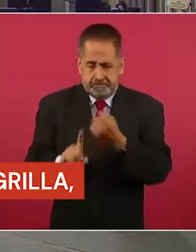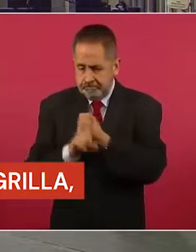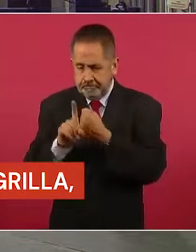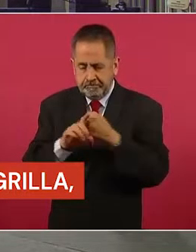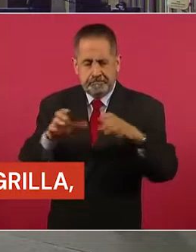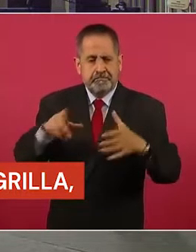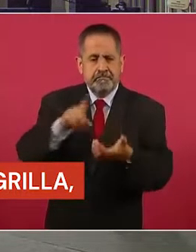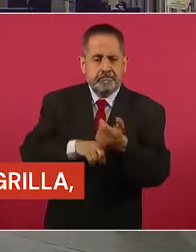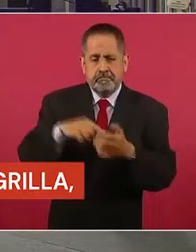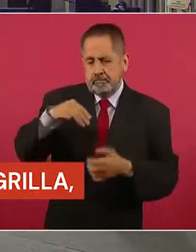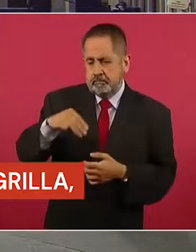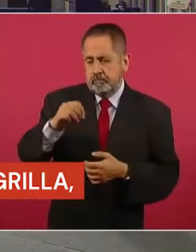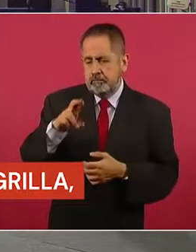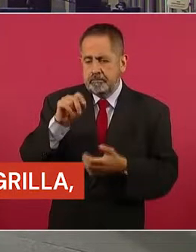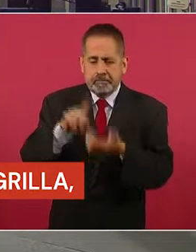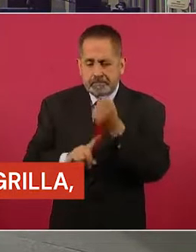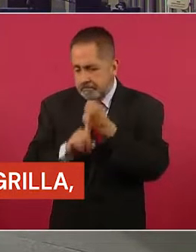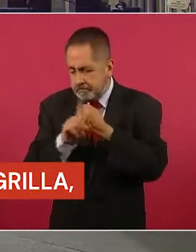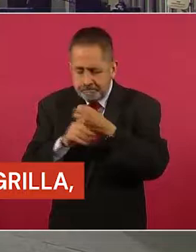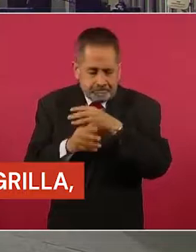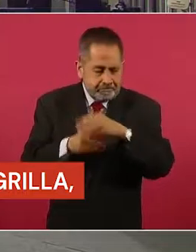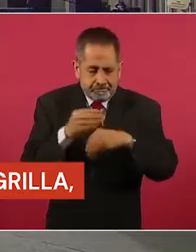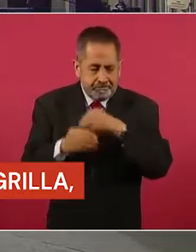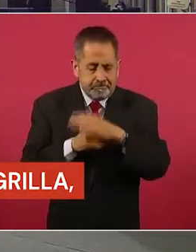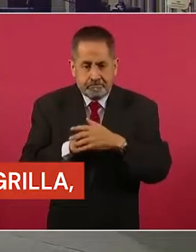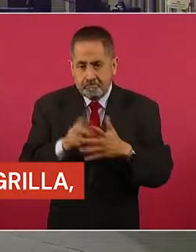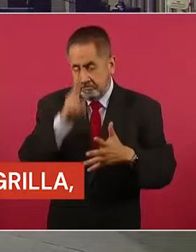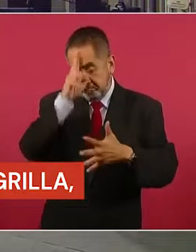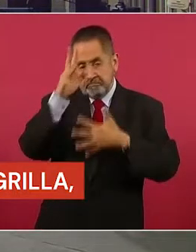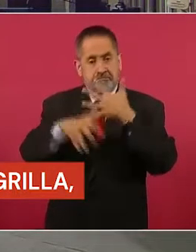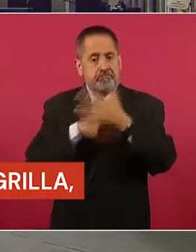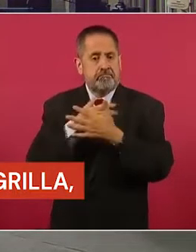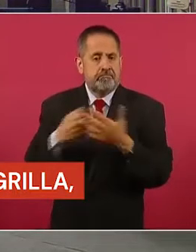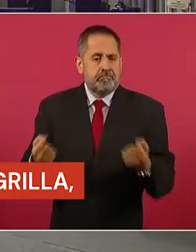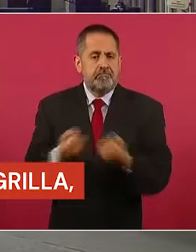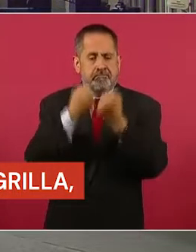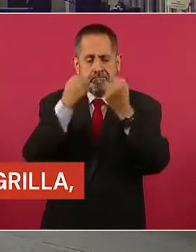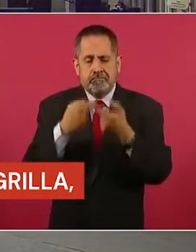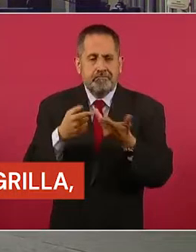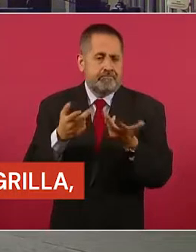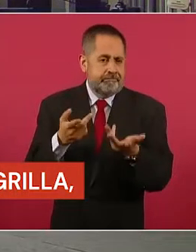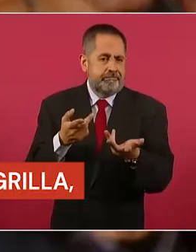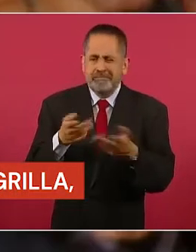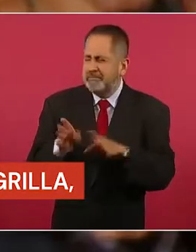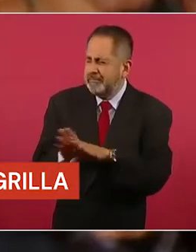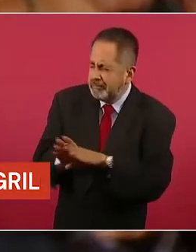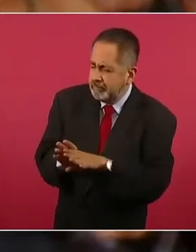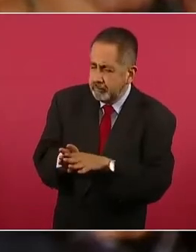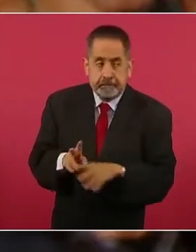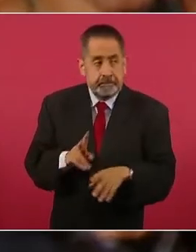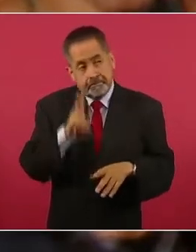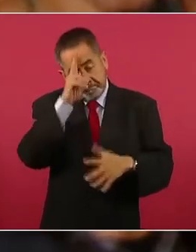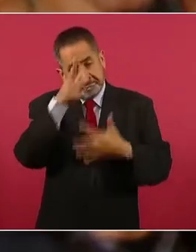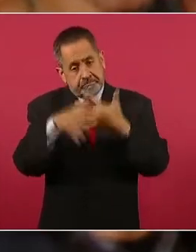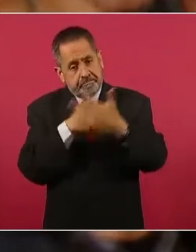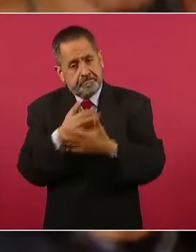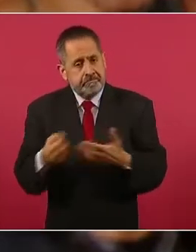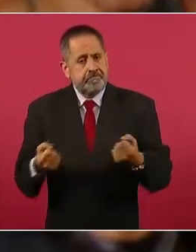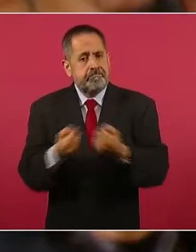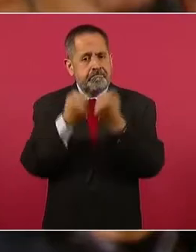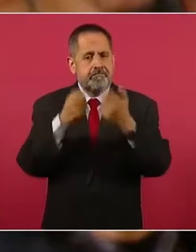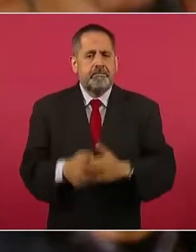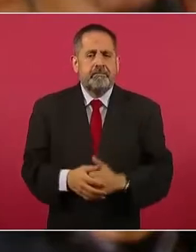internos que se registraron hayan llegado incluso hasta la violencia. ¿A dónde? Hayan llegado incluso hasta la violencia.